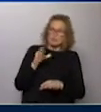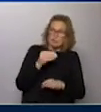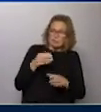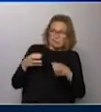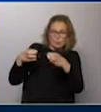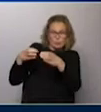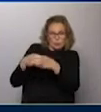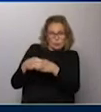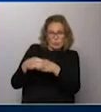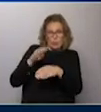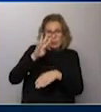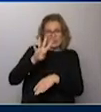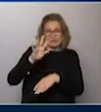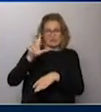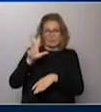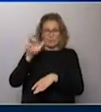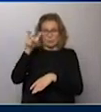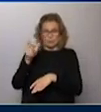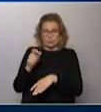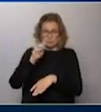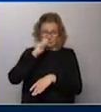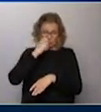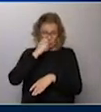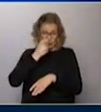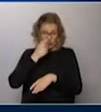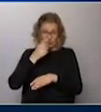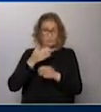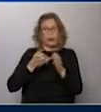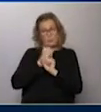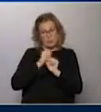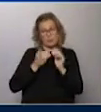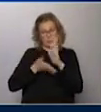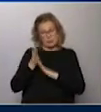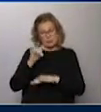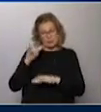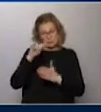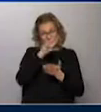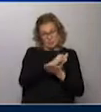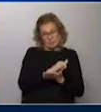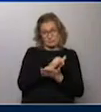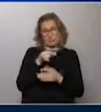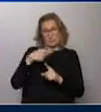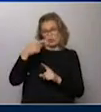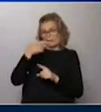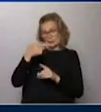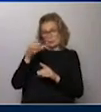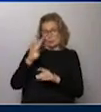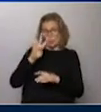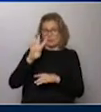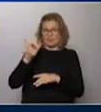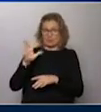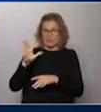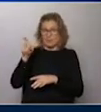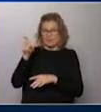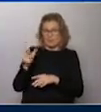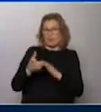integrantes de esta delegación, que son 43, a los hisopados para poder viajar. Esos hisopados dieron negativo. Por lo tanto, esas 43 personas pudieron viajar